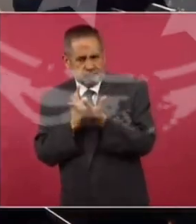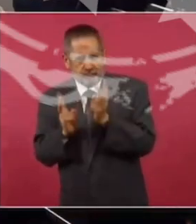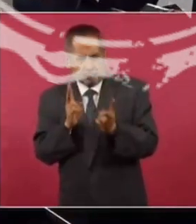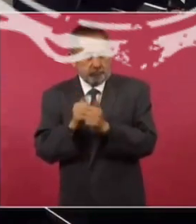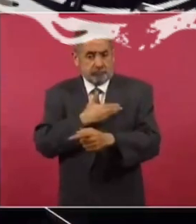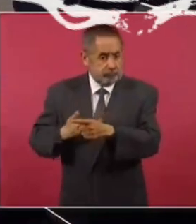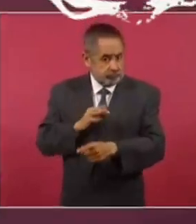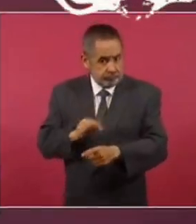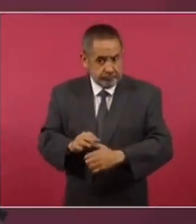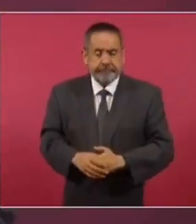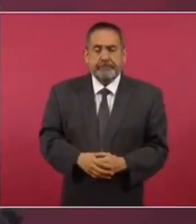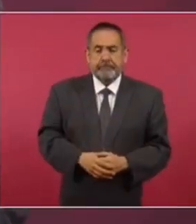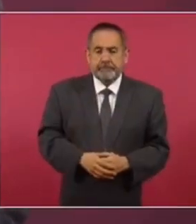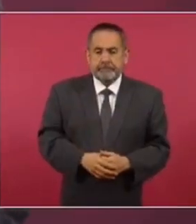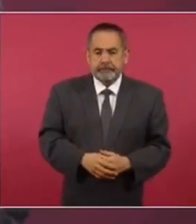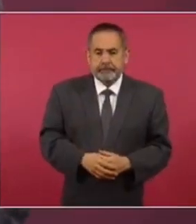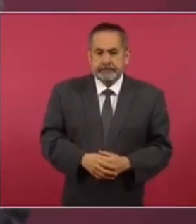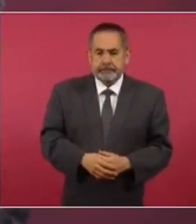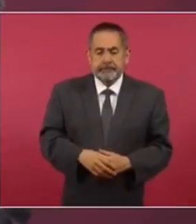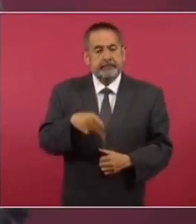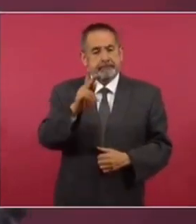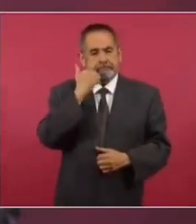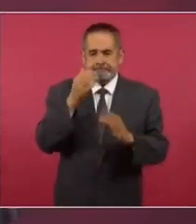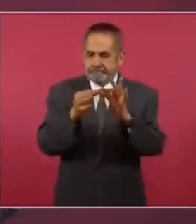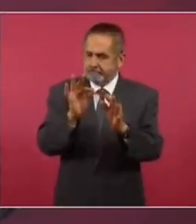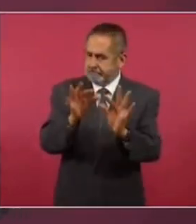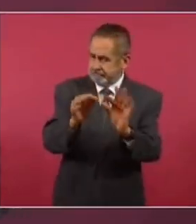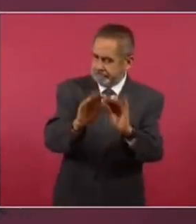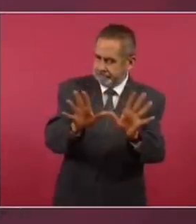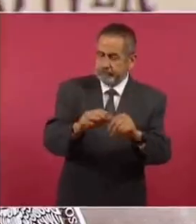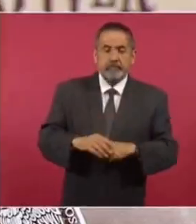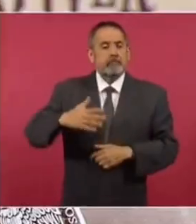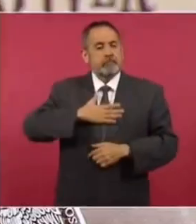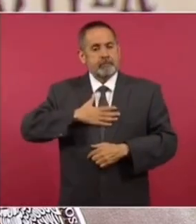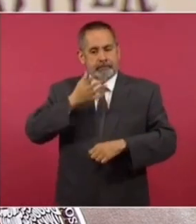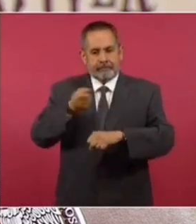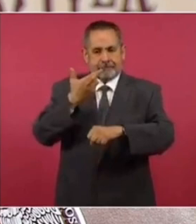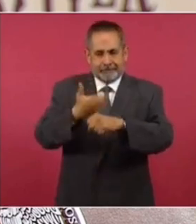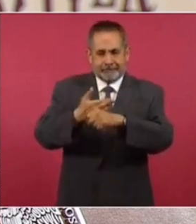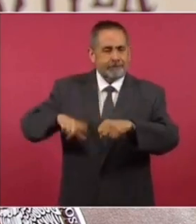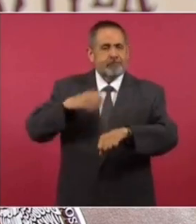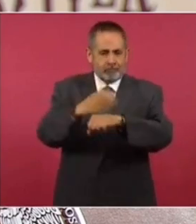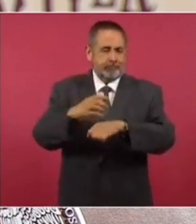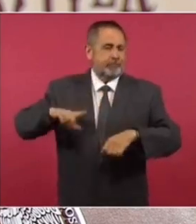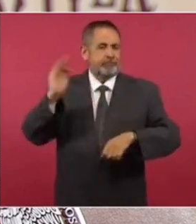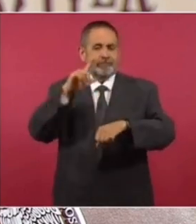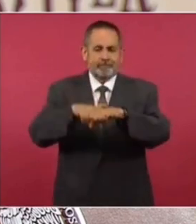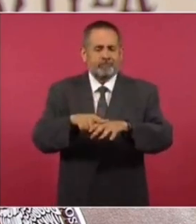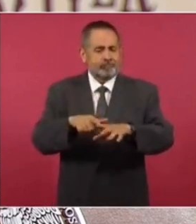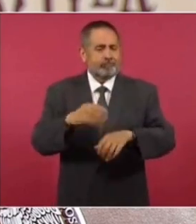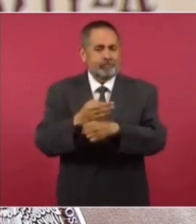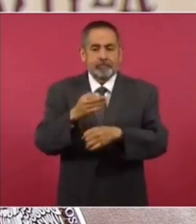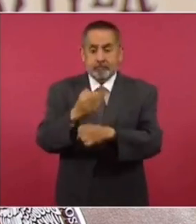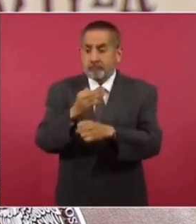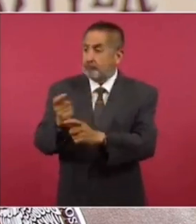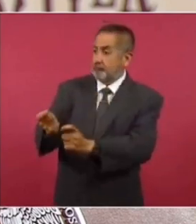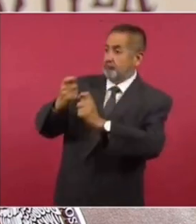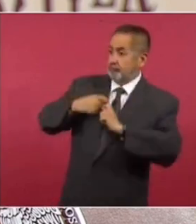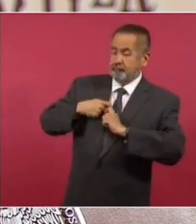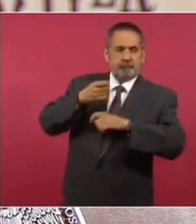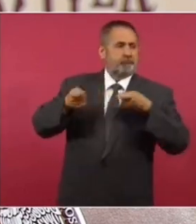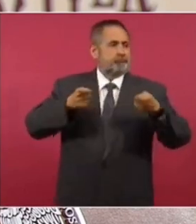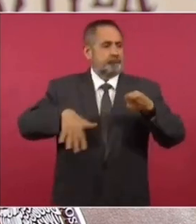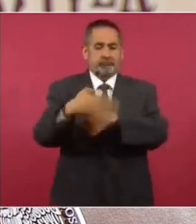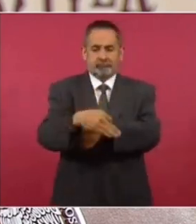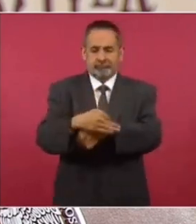Bueno, yo primero quisiera hacer una puntualización. En efecto, soy el secretario de Gobernación del Gobierno Federal, pero no soy el encargado, como